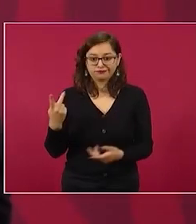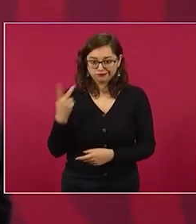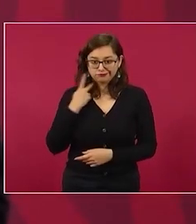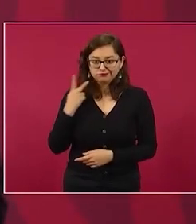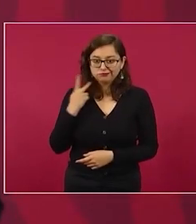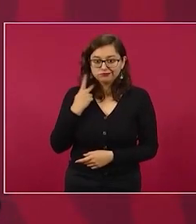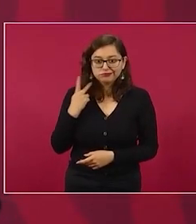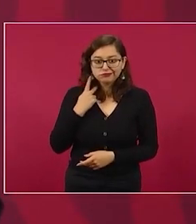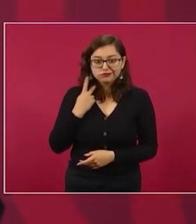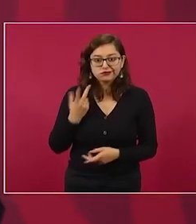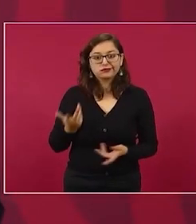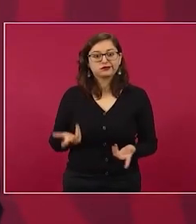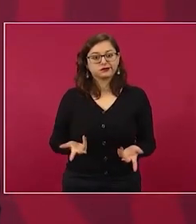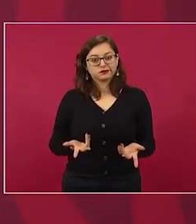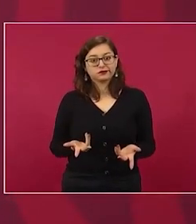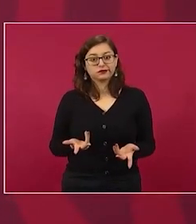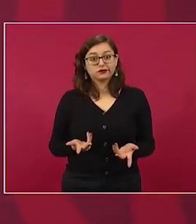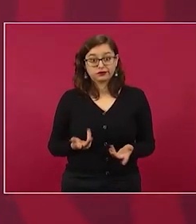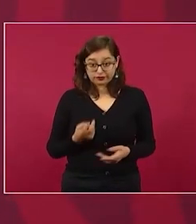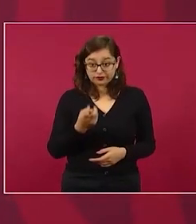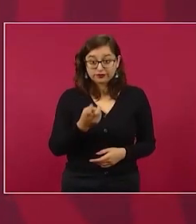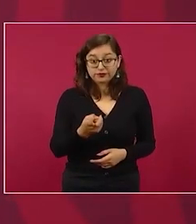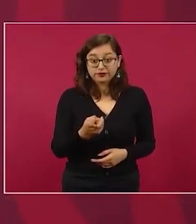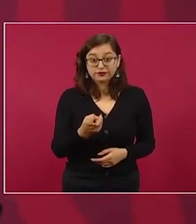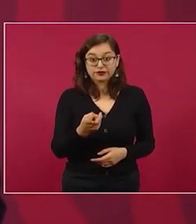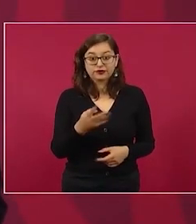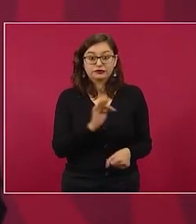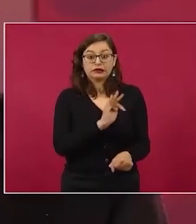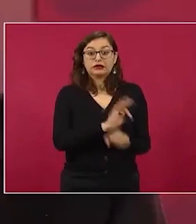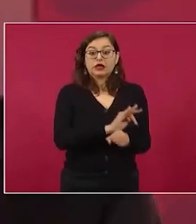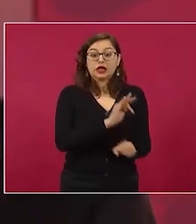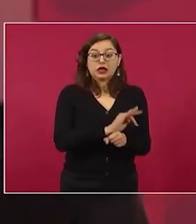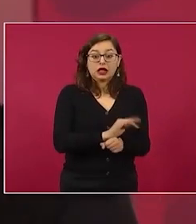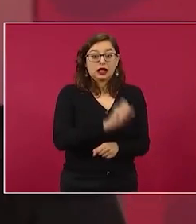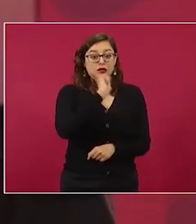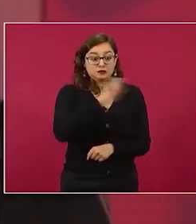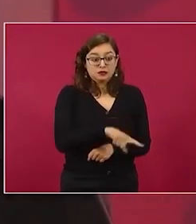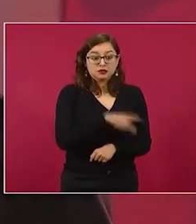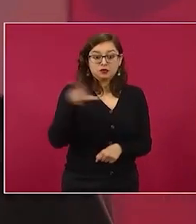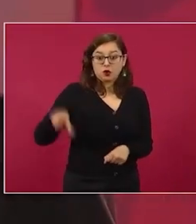querían que ganara de nuevo